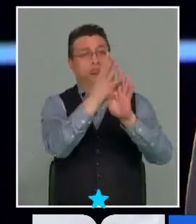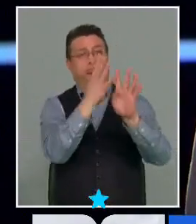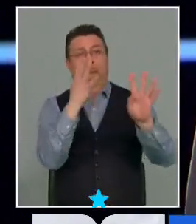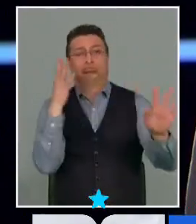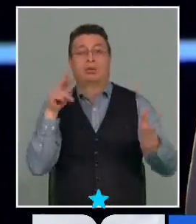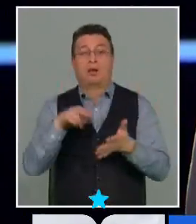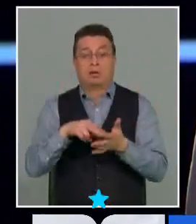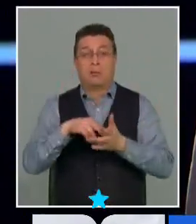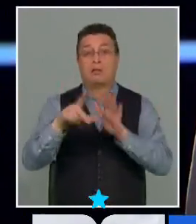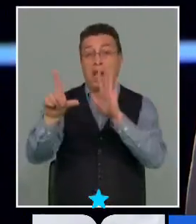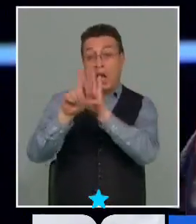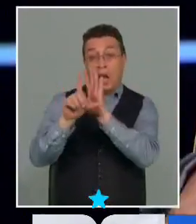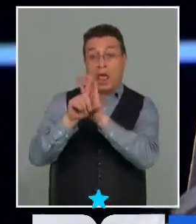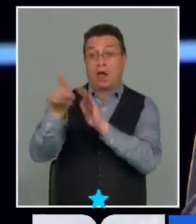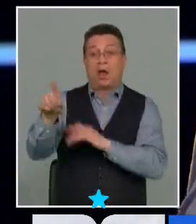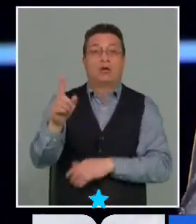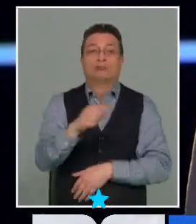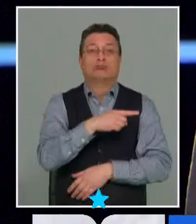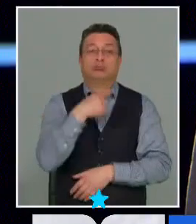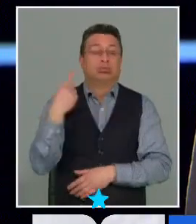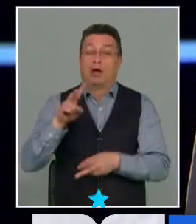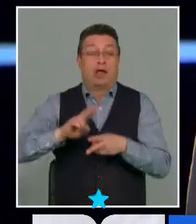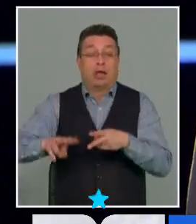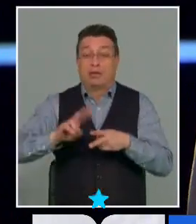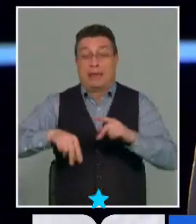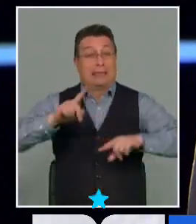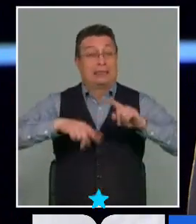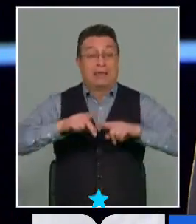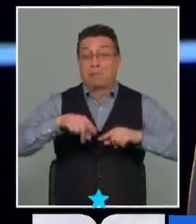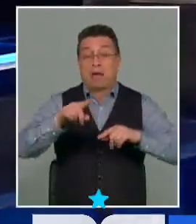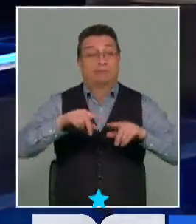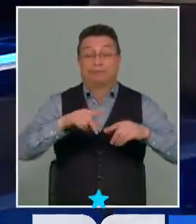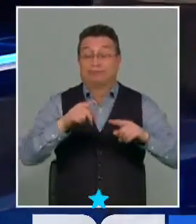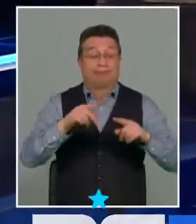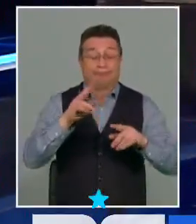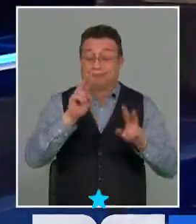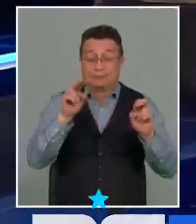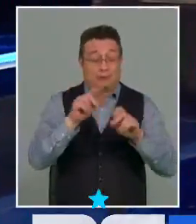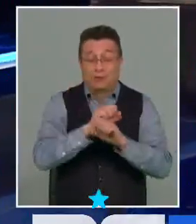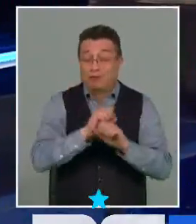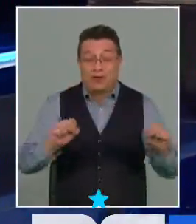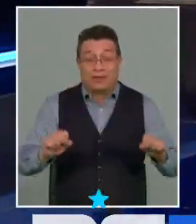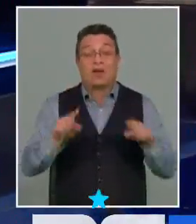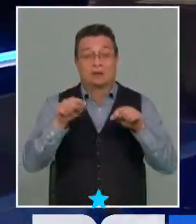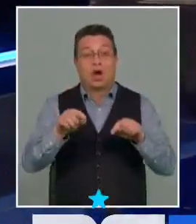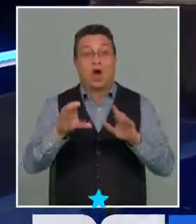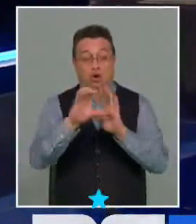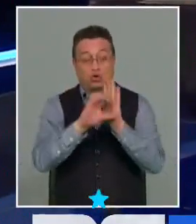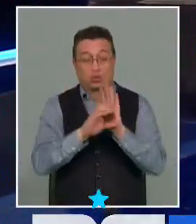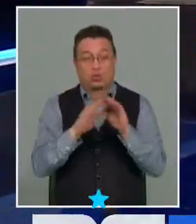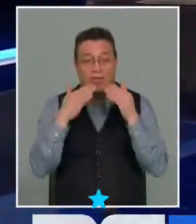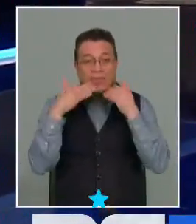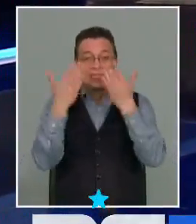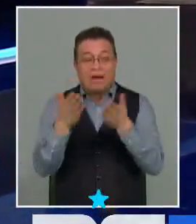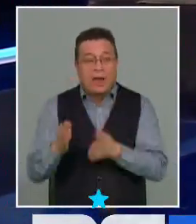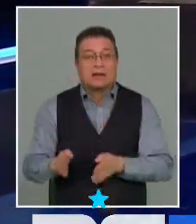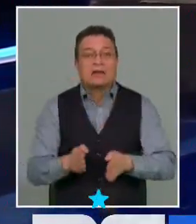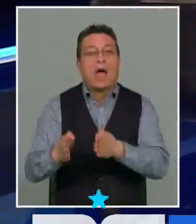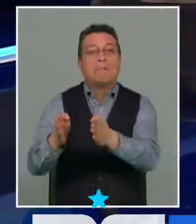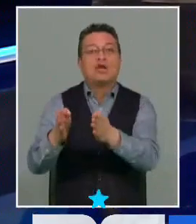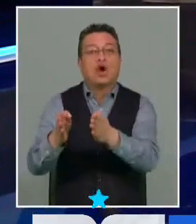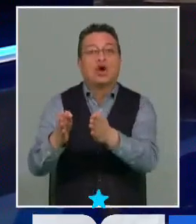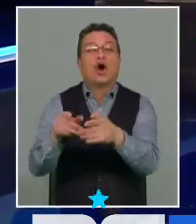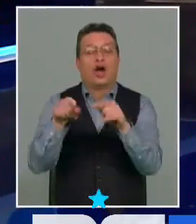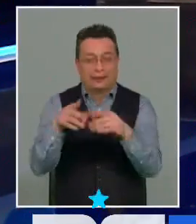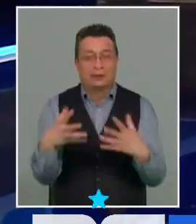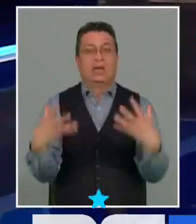ya está claro que no le dio el ancho para resolver los temas territoriales y esta constitución ofrece un camino un camino y